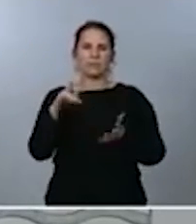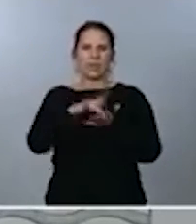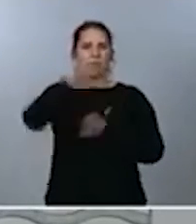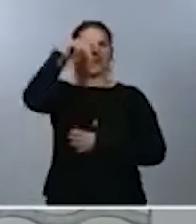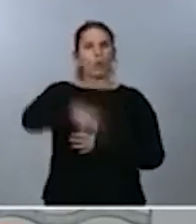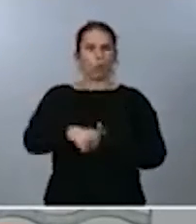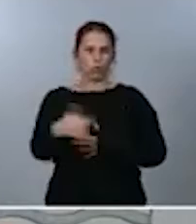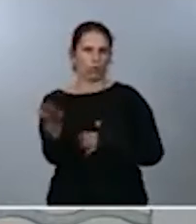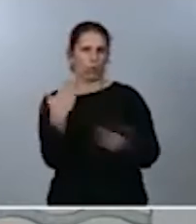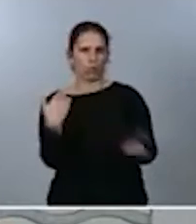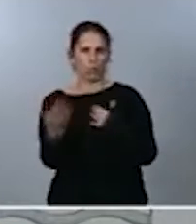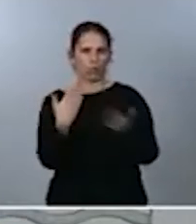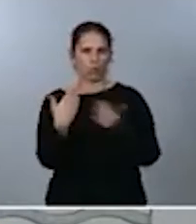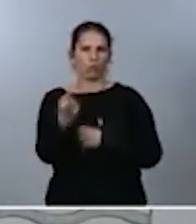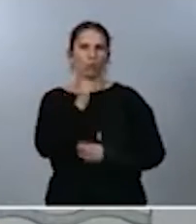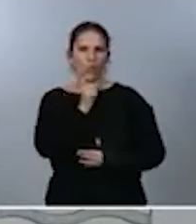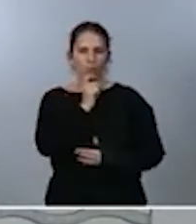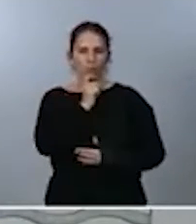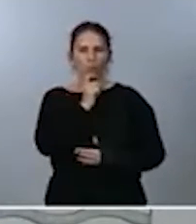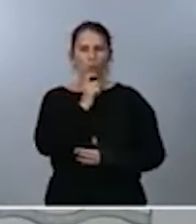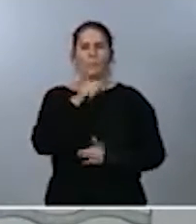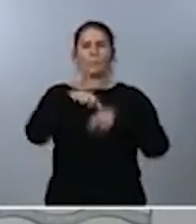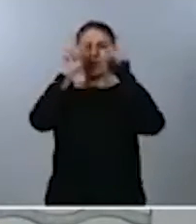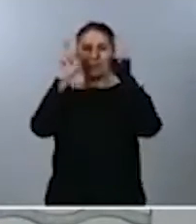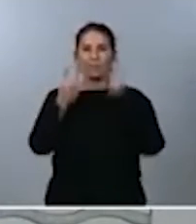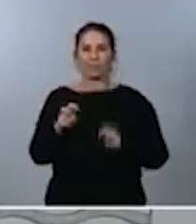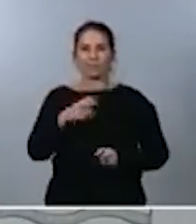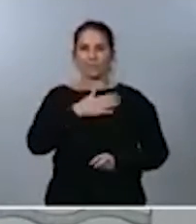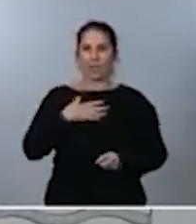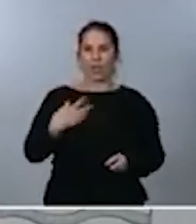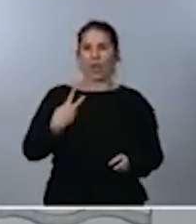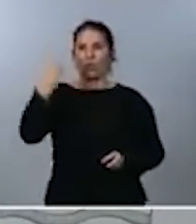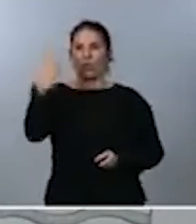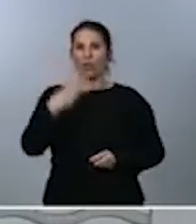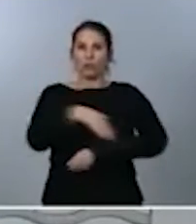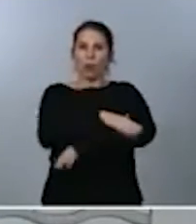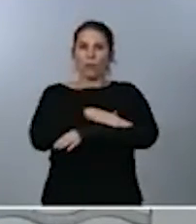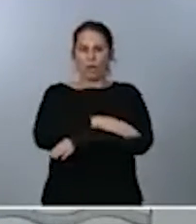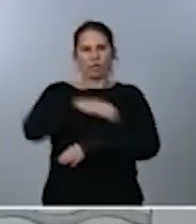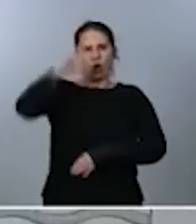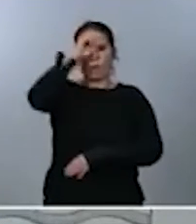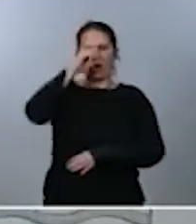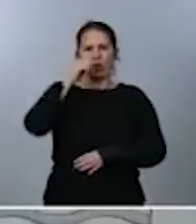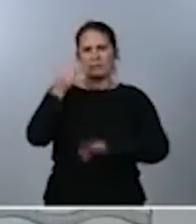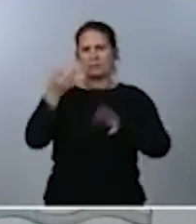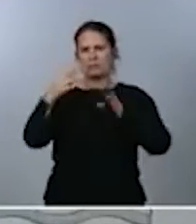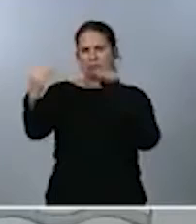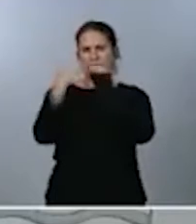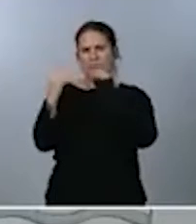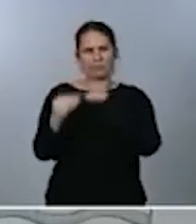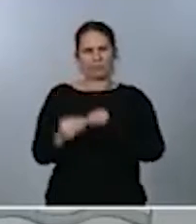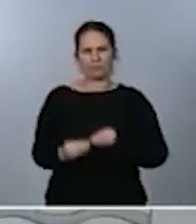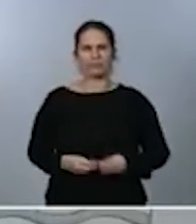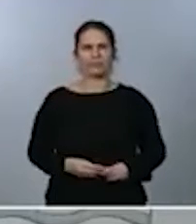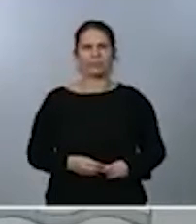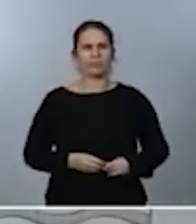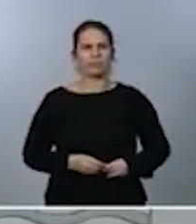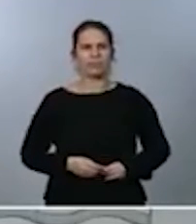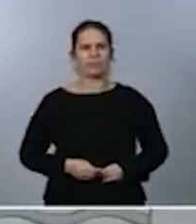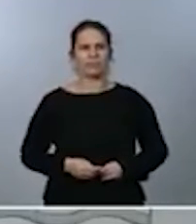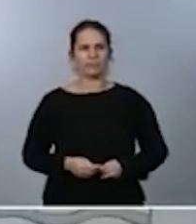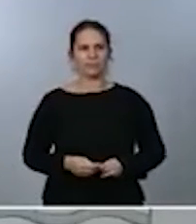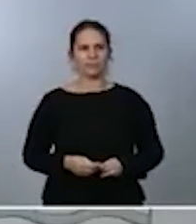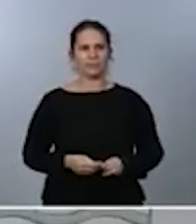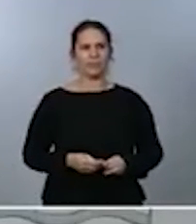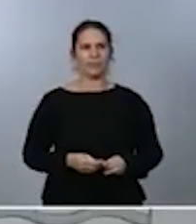en los que creemos que ambos gobiernos mantenemos posturas coincidentes, posturas alineadas. Igualmente, van a abordar cómo dar